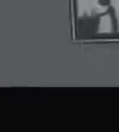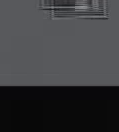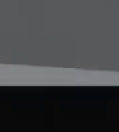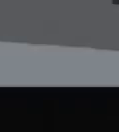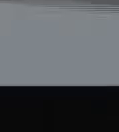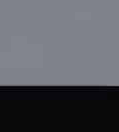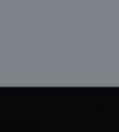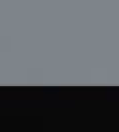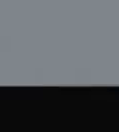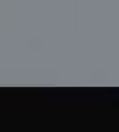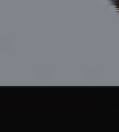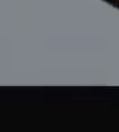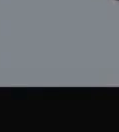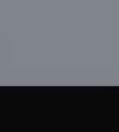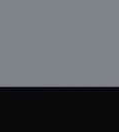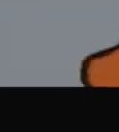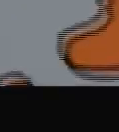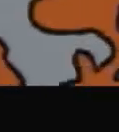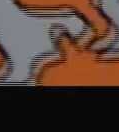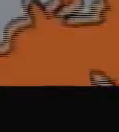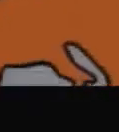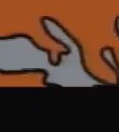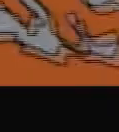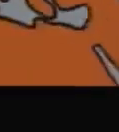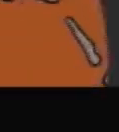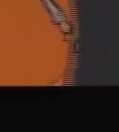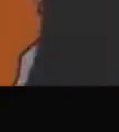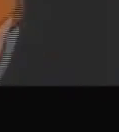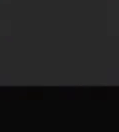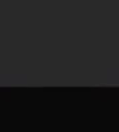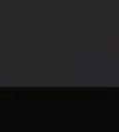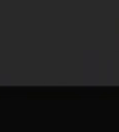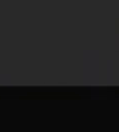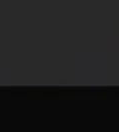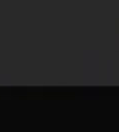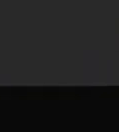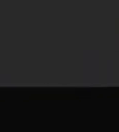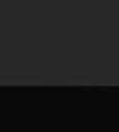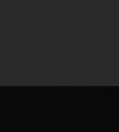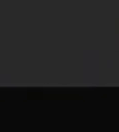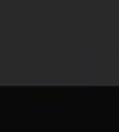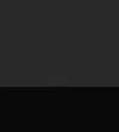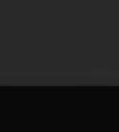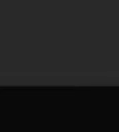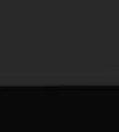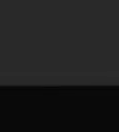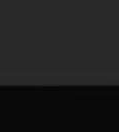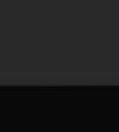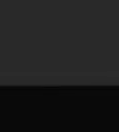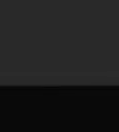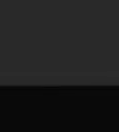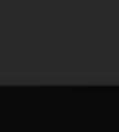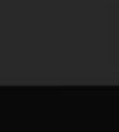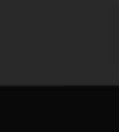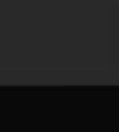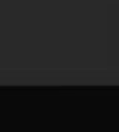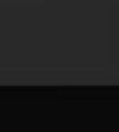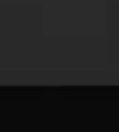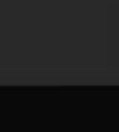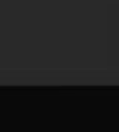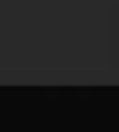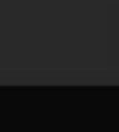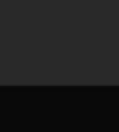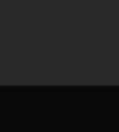Mantengamos las medidas de prevención. Cuídate, quiérete y comunícalo. Solo juntos